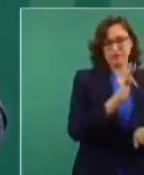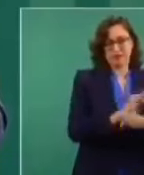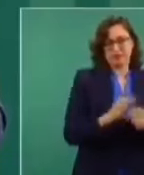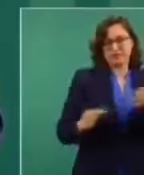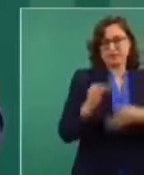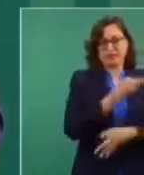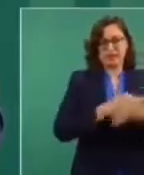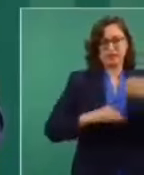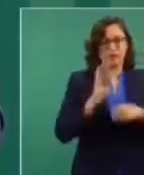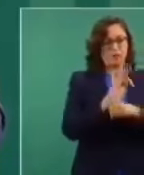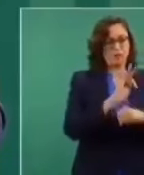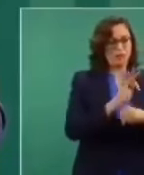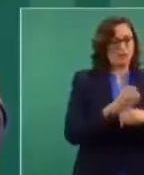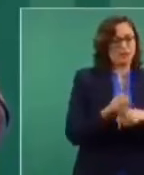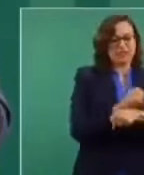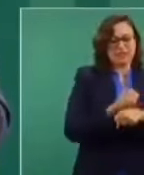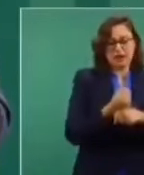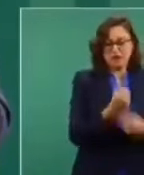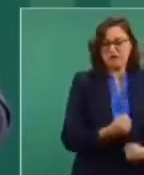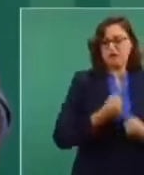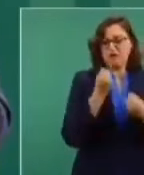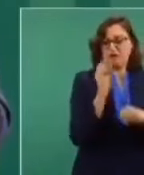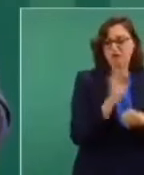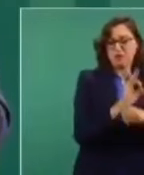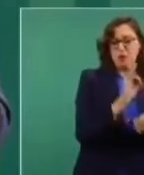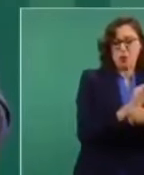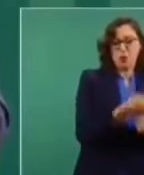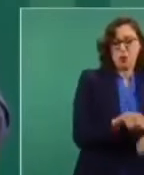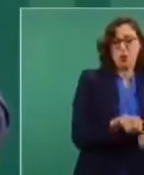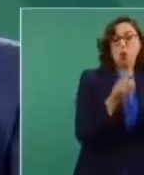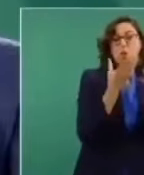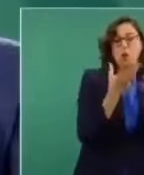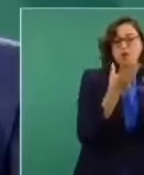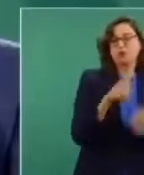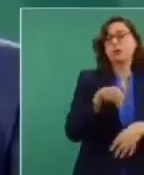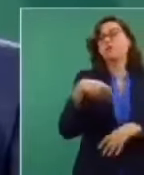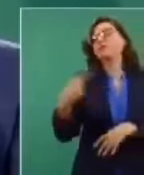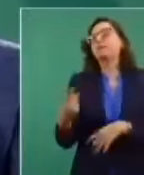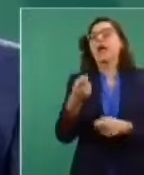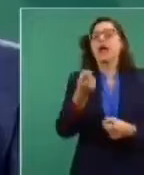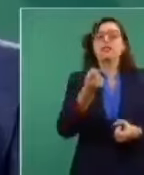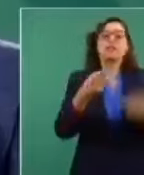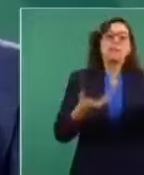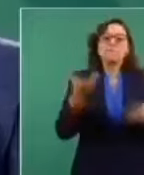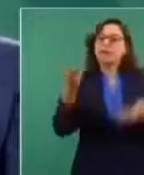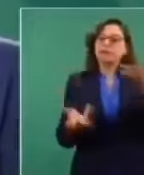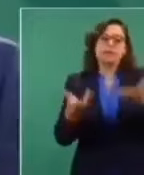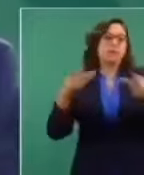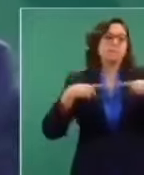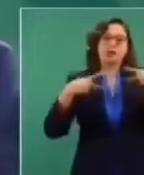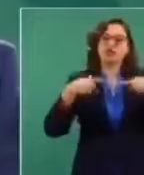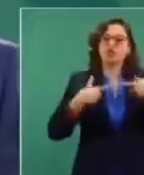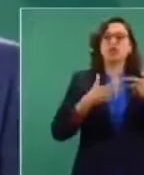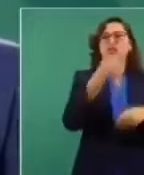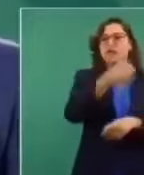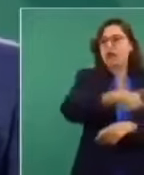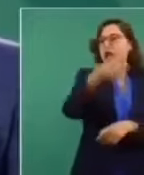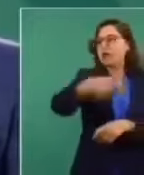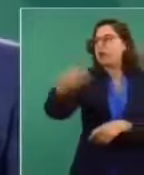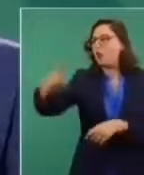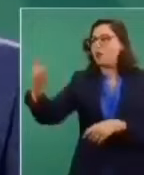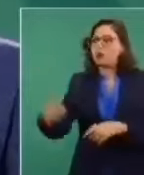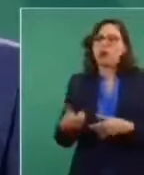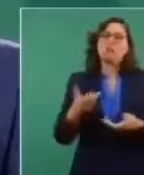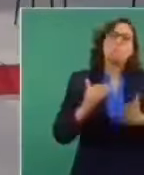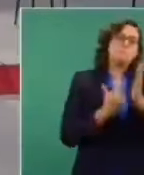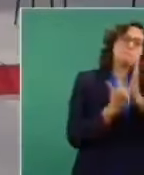de anticuerpos. El presidente generó un número importante de anticuerpos que le permiten ser